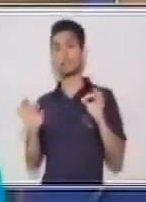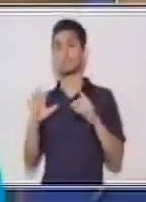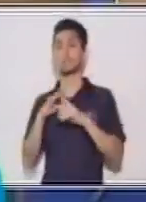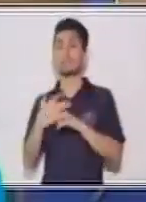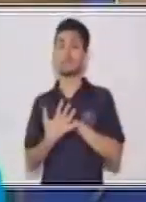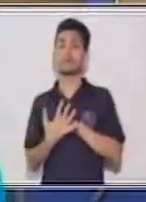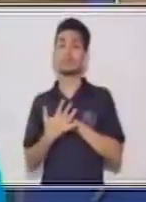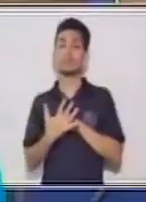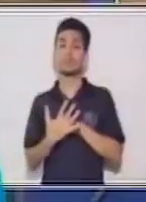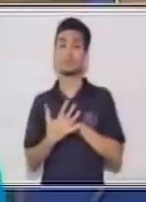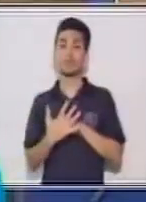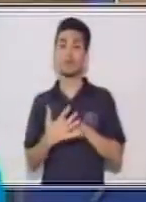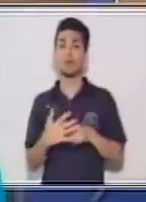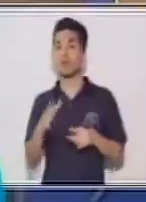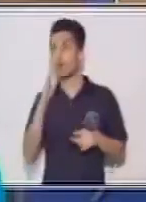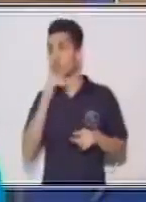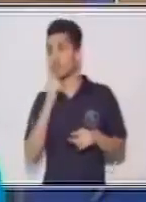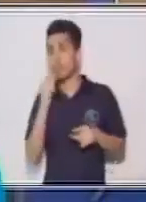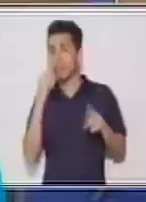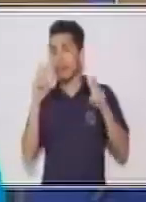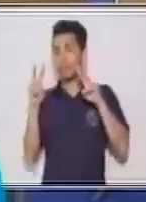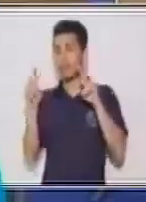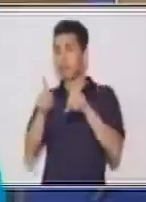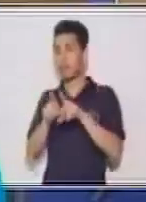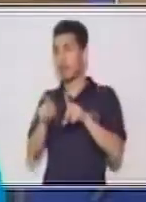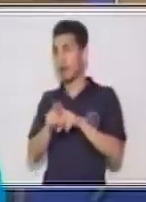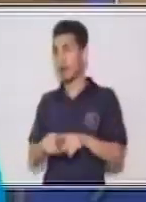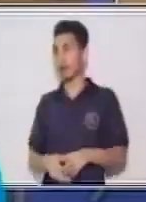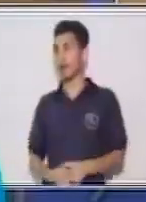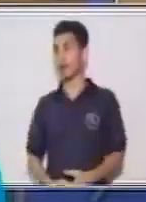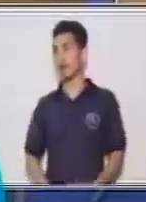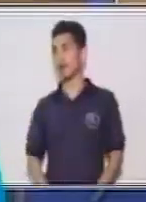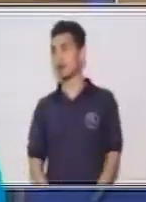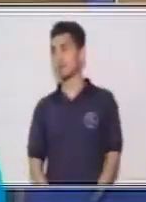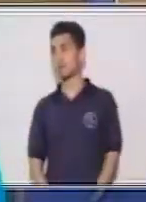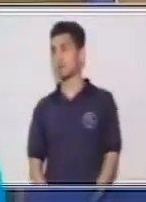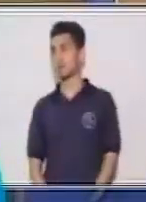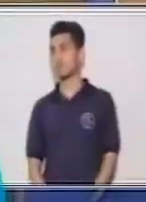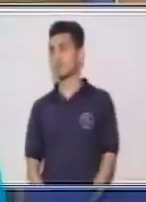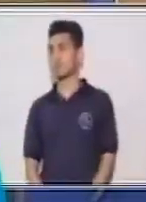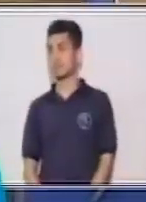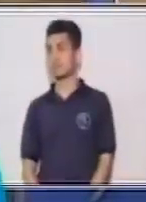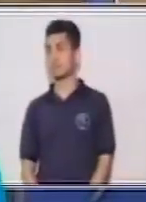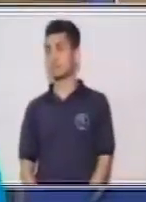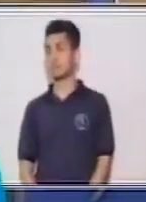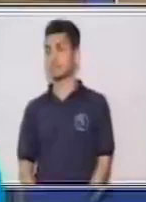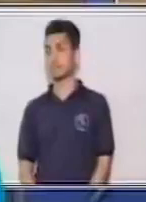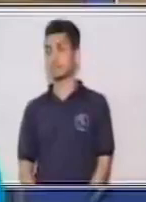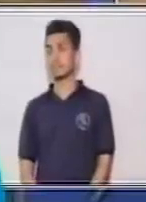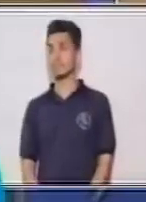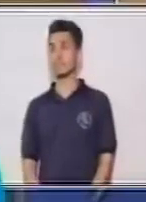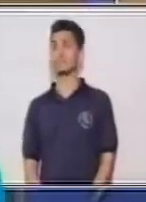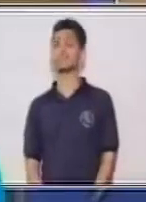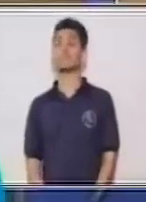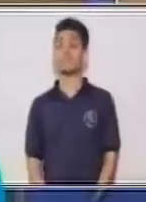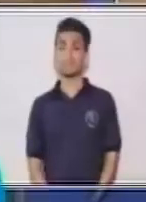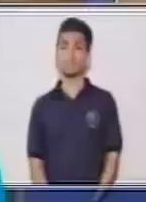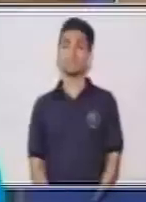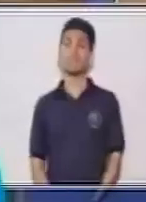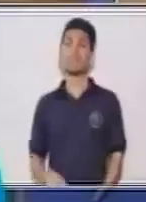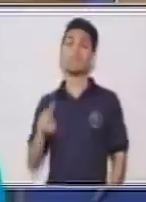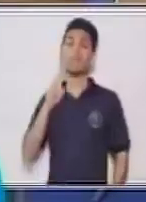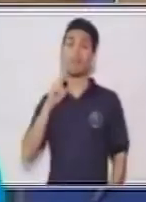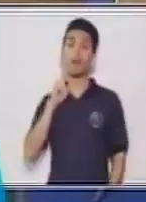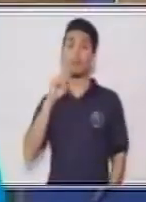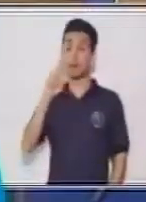situaciones no podrían verse de la misma manera. Sin embargo, como vuelvo a repetirte, son aquellos en donde no